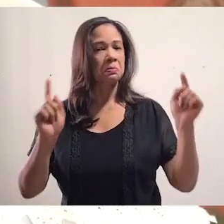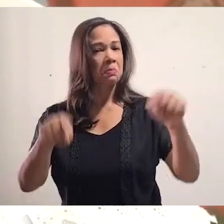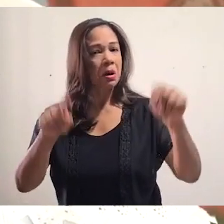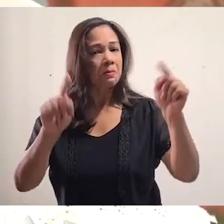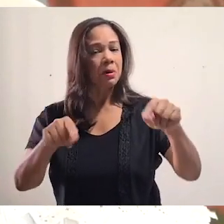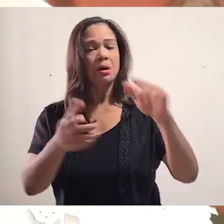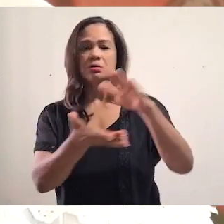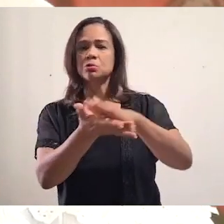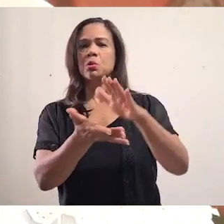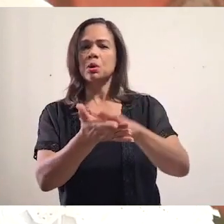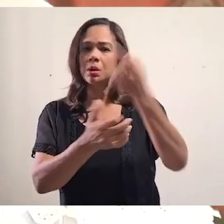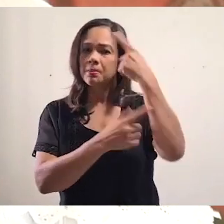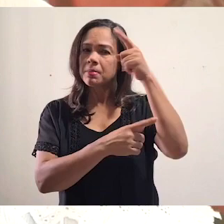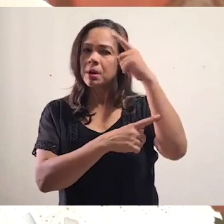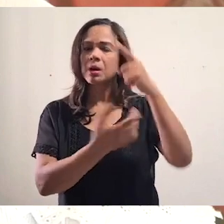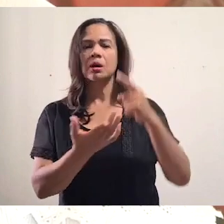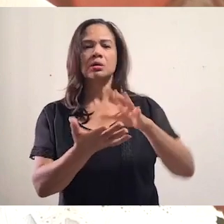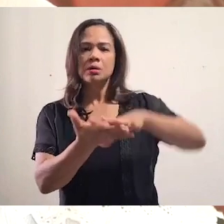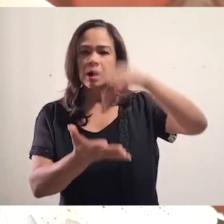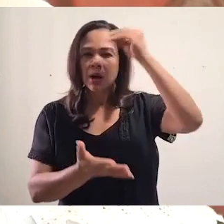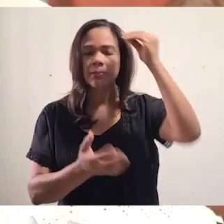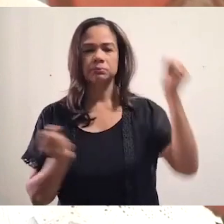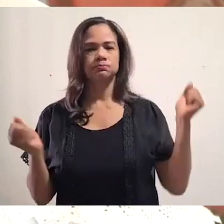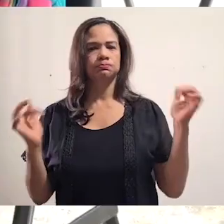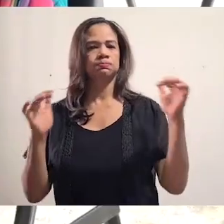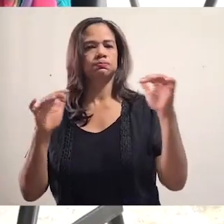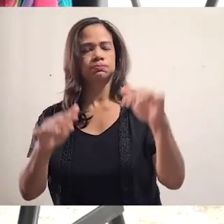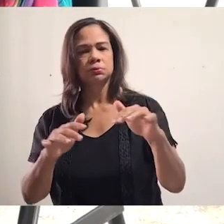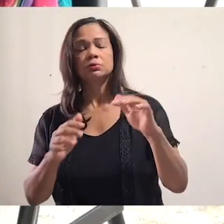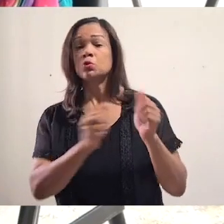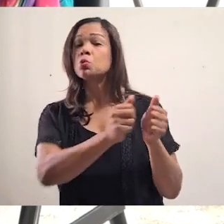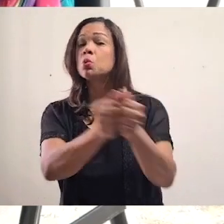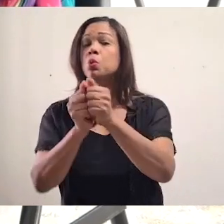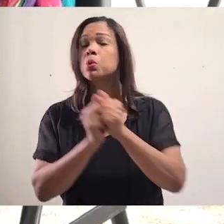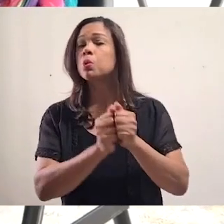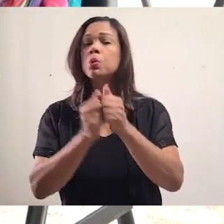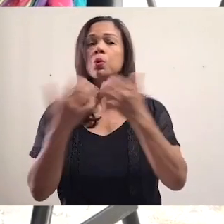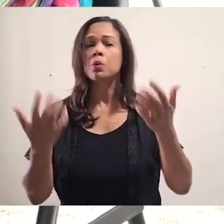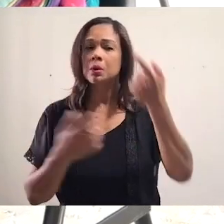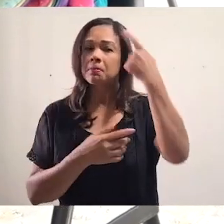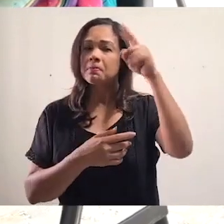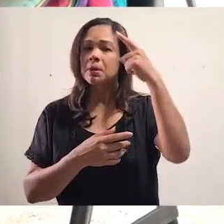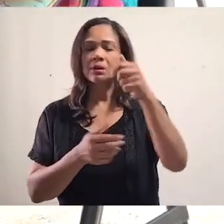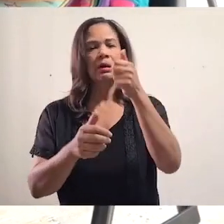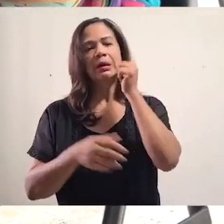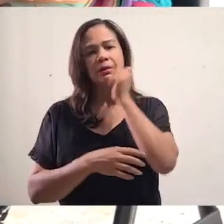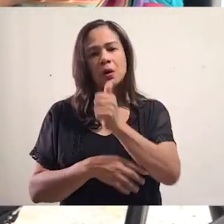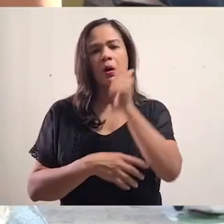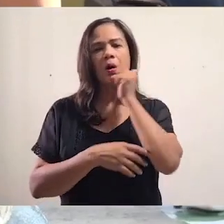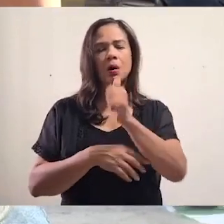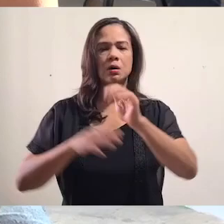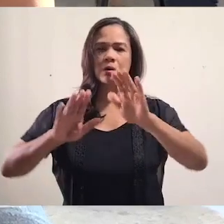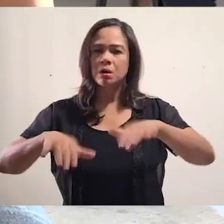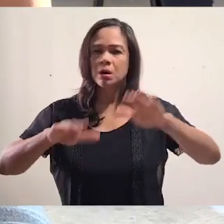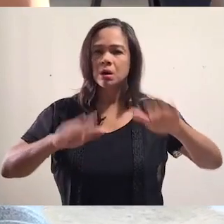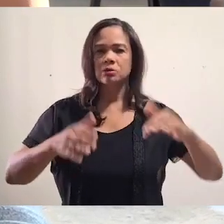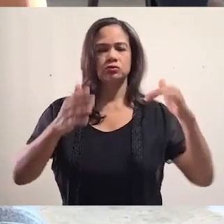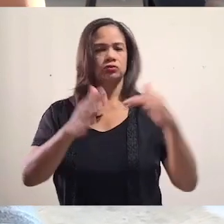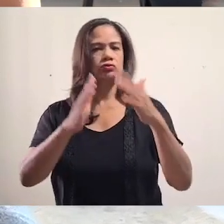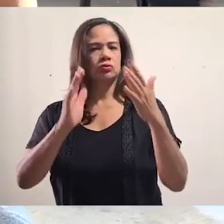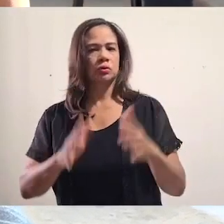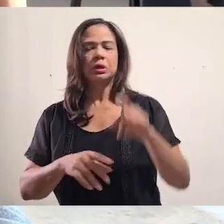centro educativo a recibir la educación semi-presencial. Todos juntos estamos para que cada día los niños